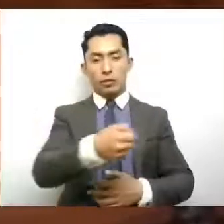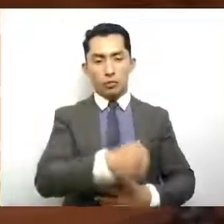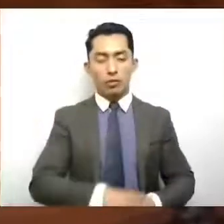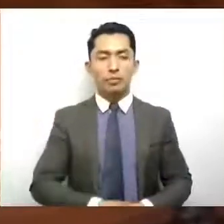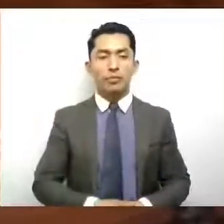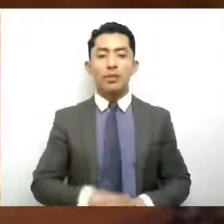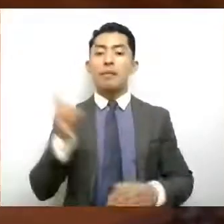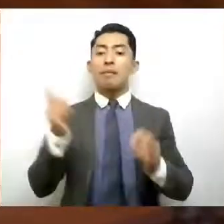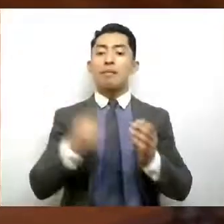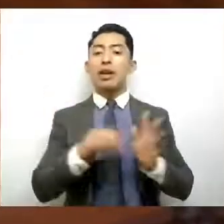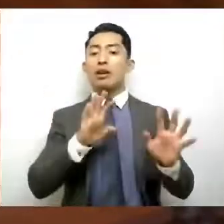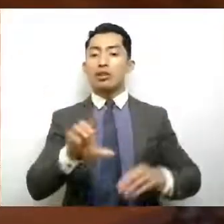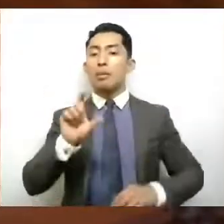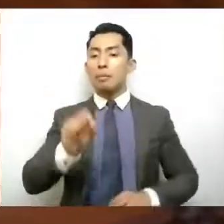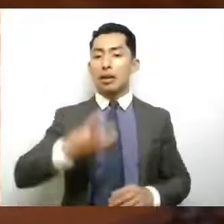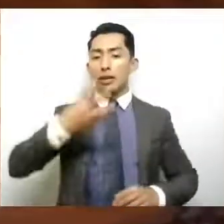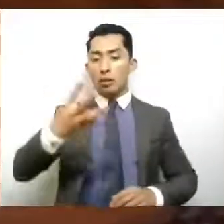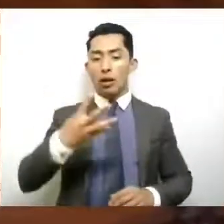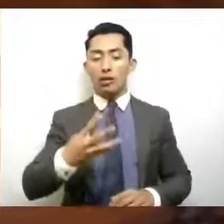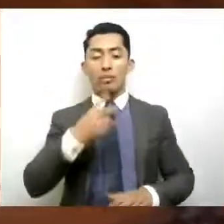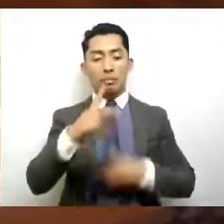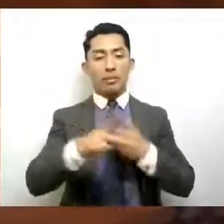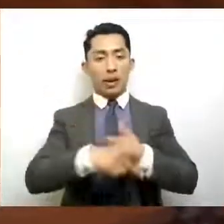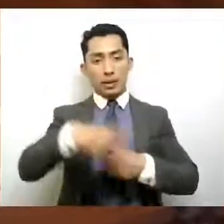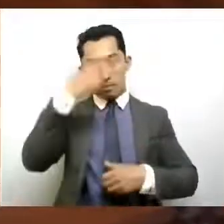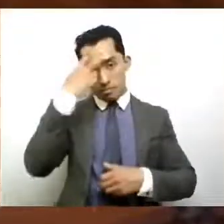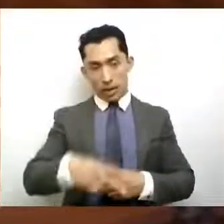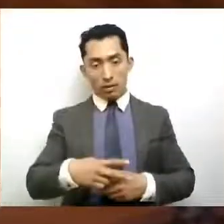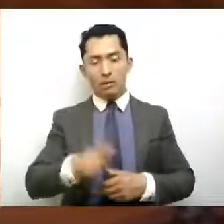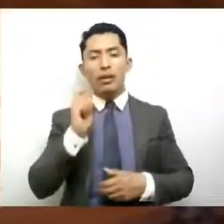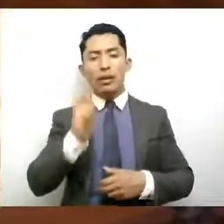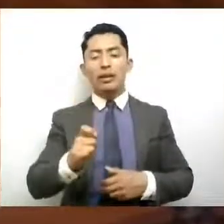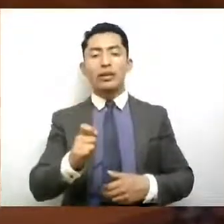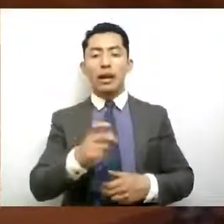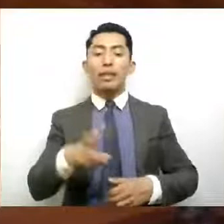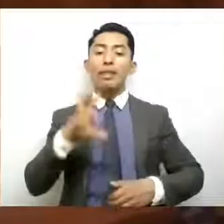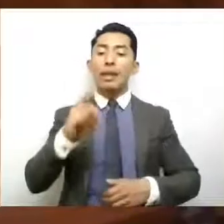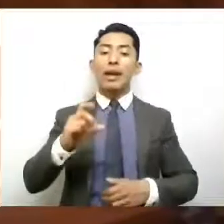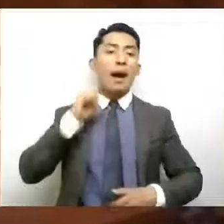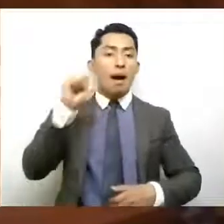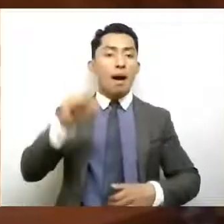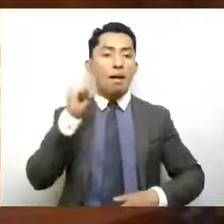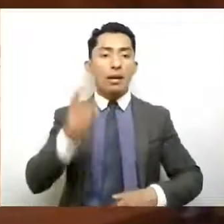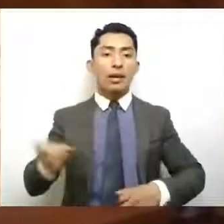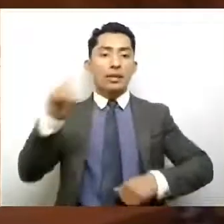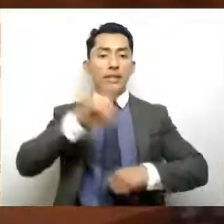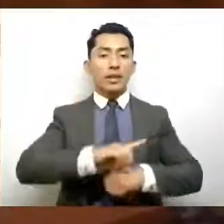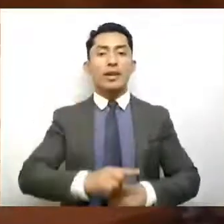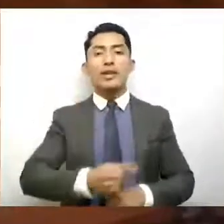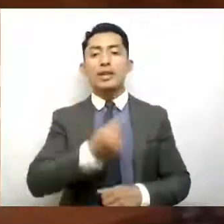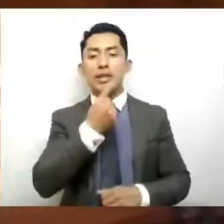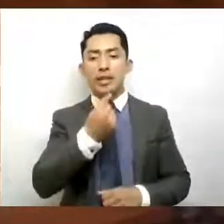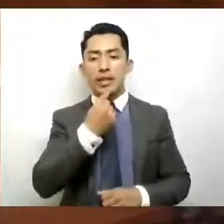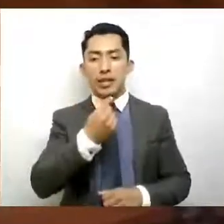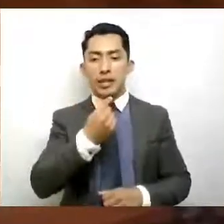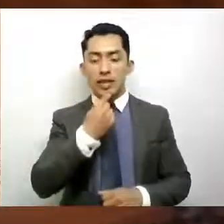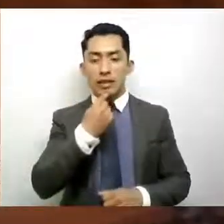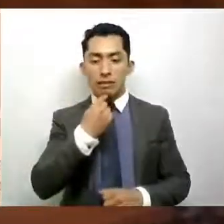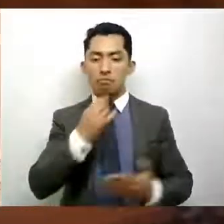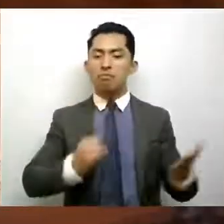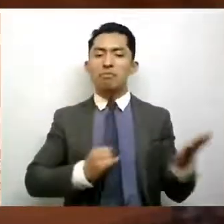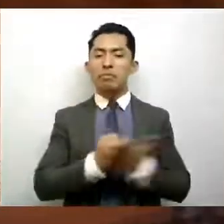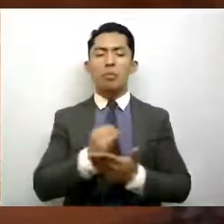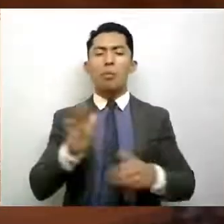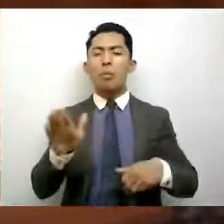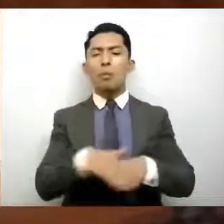1924 en México se señaló el 30 de abril como Día del Niño. Esta decisión fue tomada